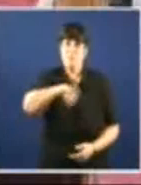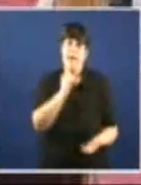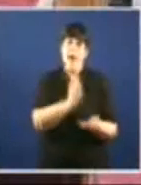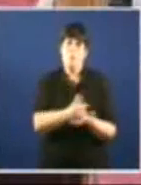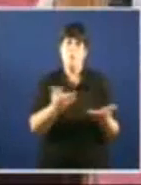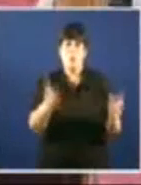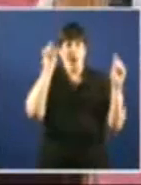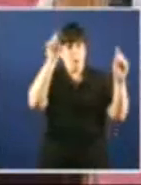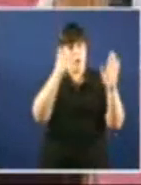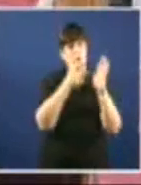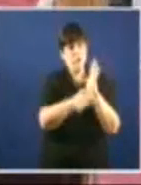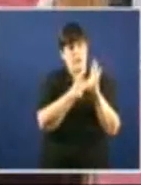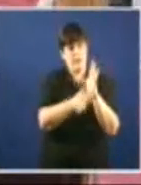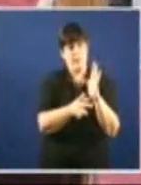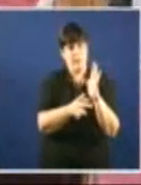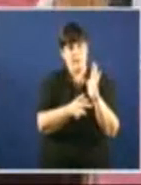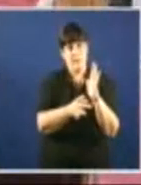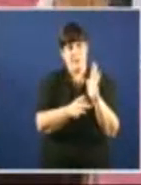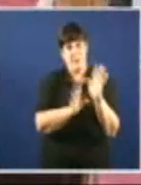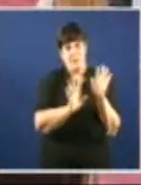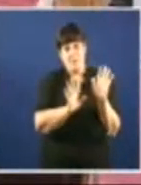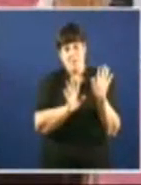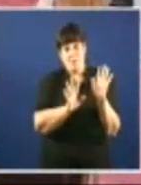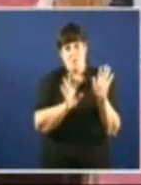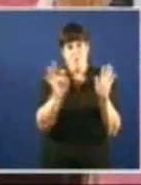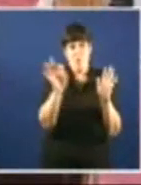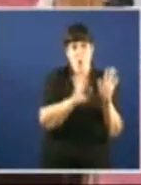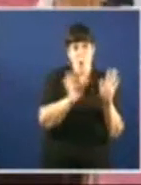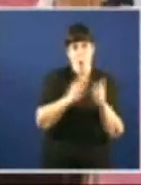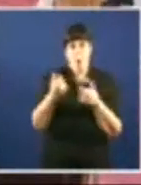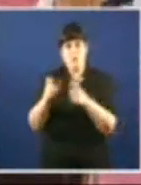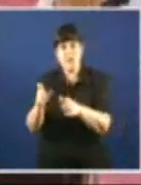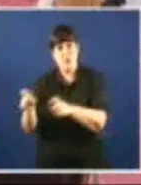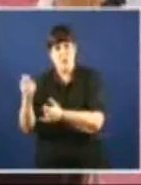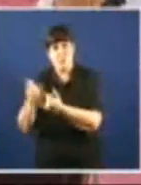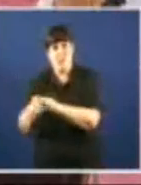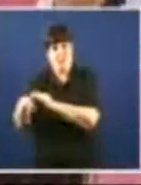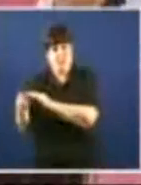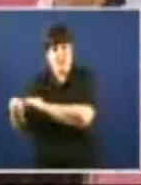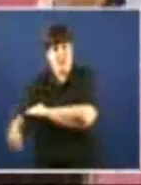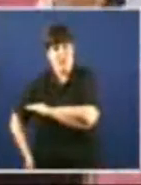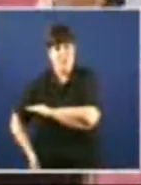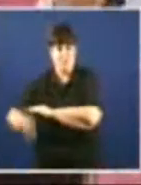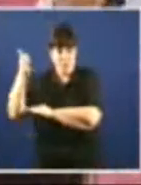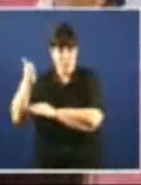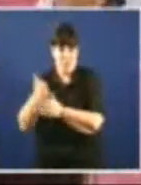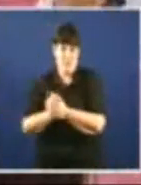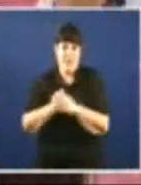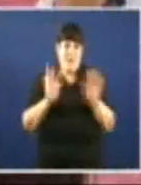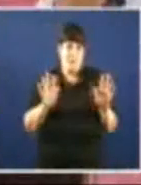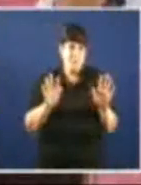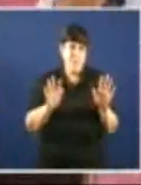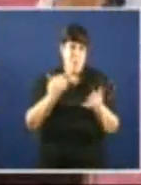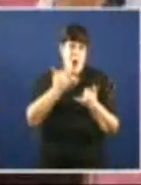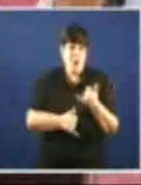Polo cuidados Maiores En vez de Recurtar Continuamente Nestes sectores E todo isto É incompatible Con o modelo Da megaminería Do